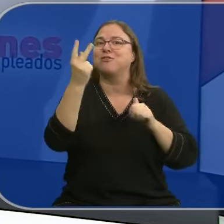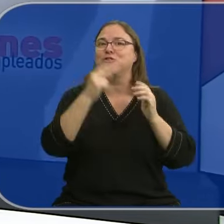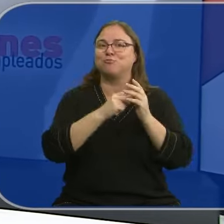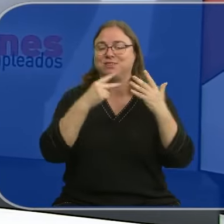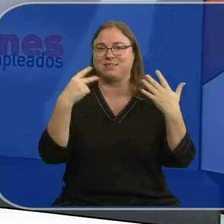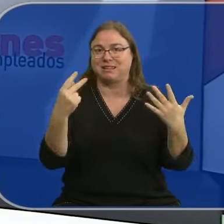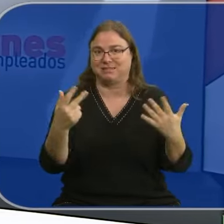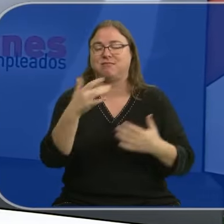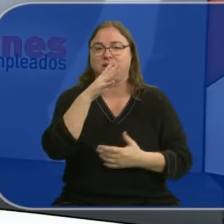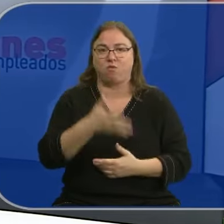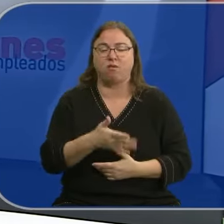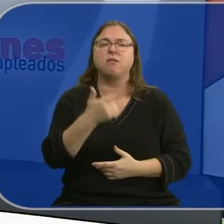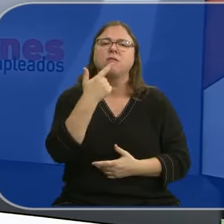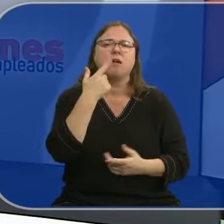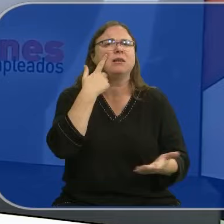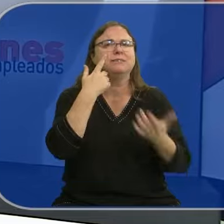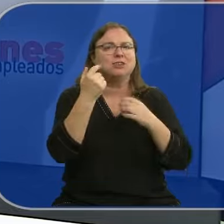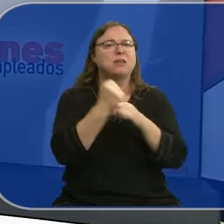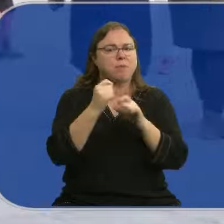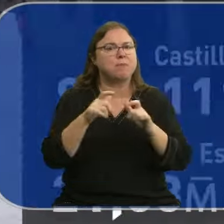tiene su reflejo en la creación de empleo.